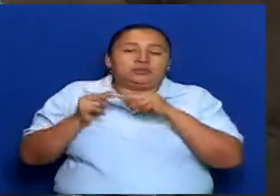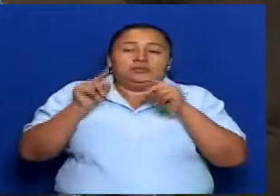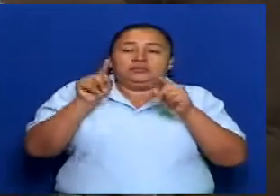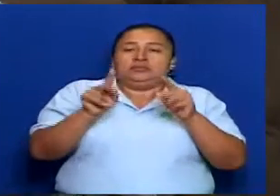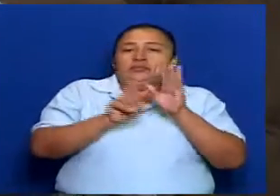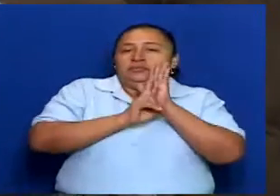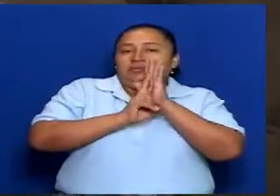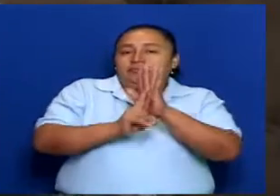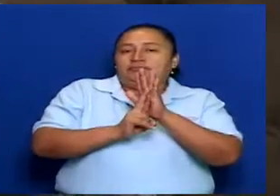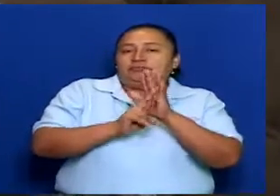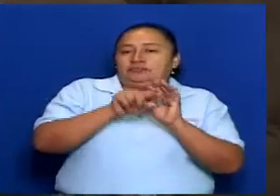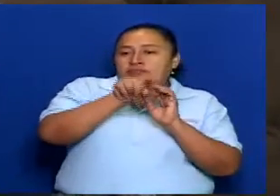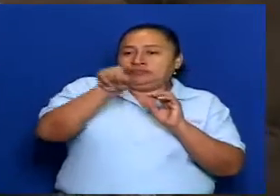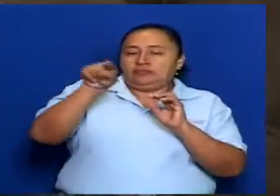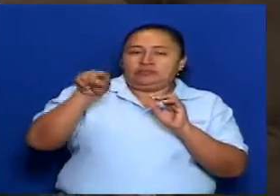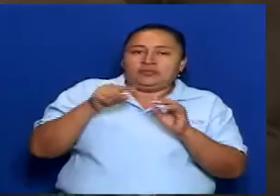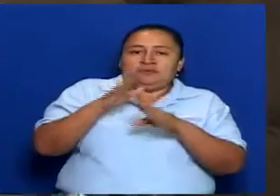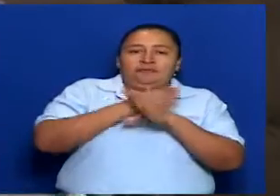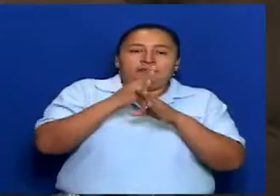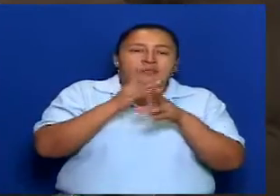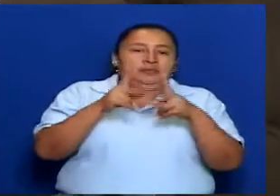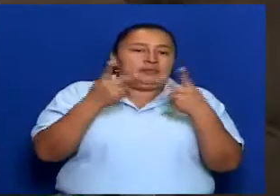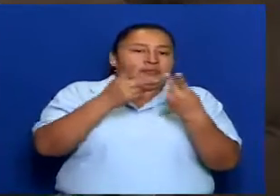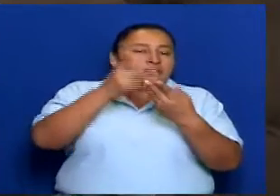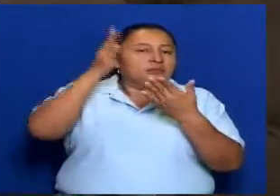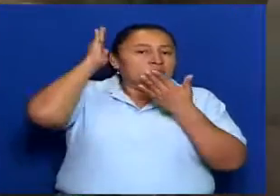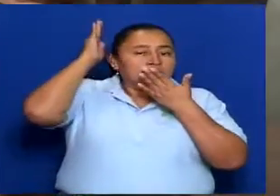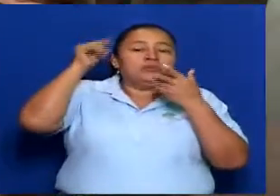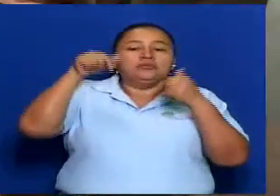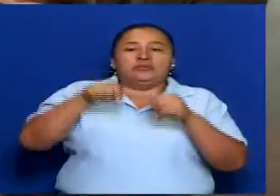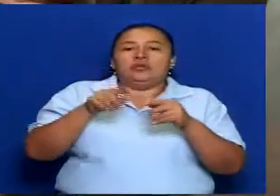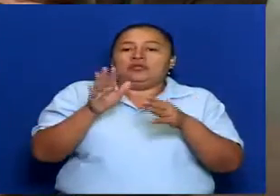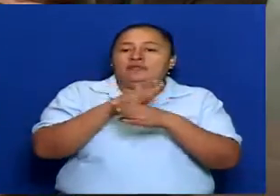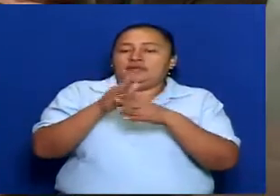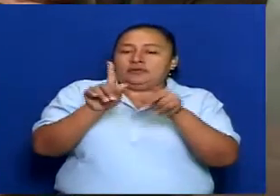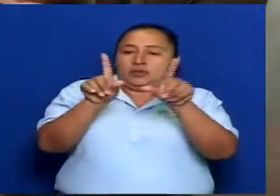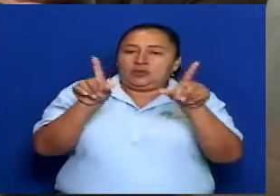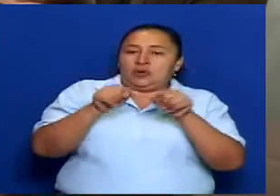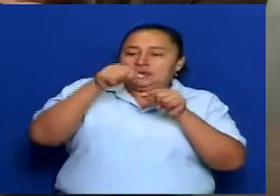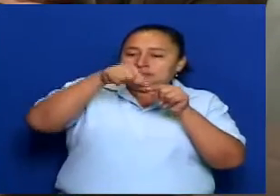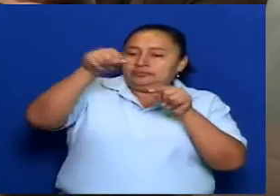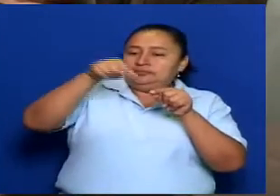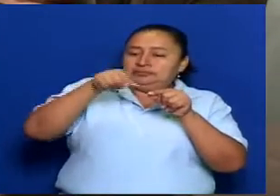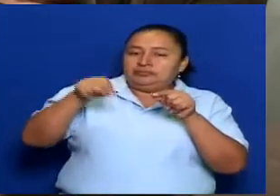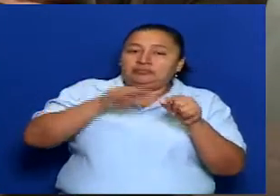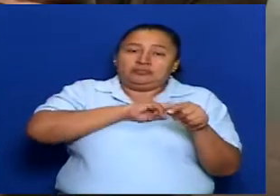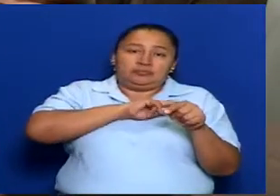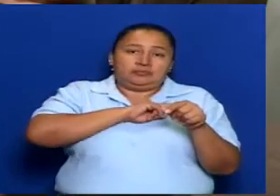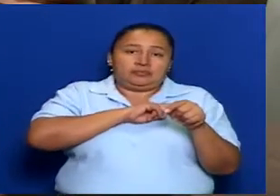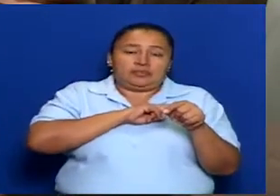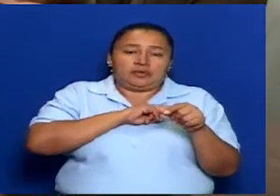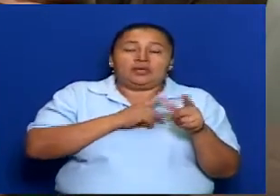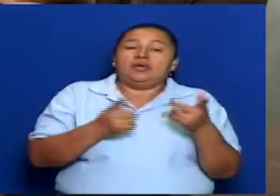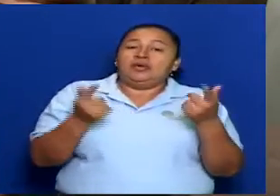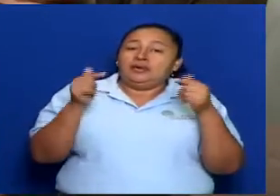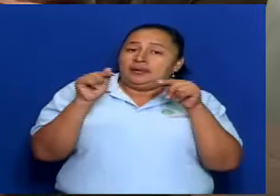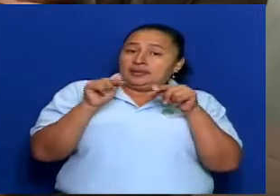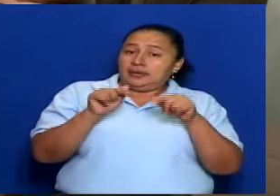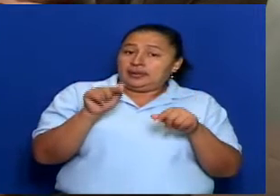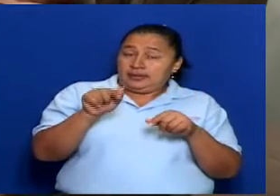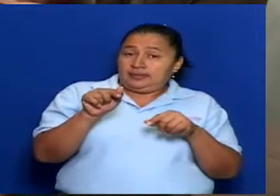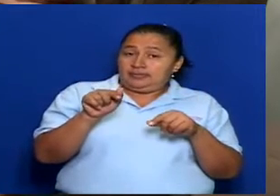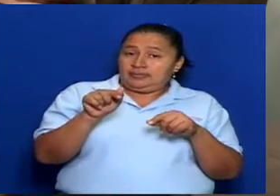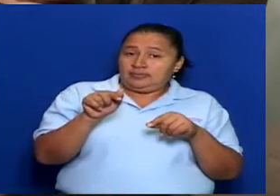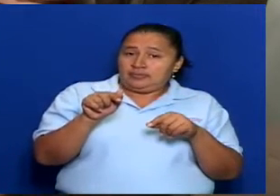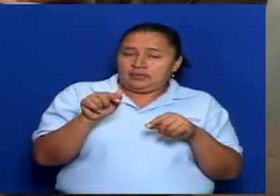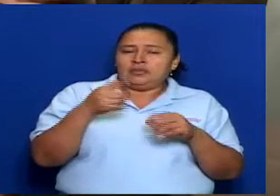representación de los diferentes pueblos en los diferentes territorios que hay. Entonces, nosotros, es así, es allí